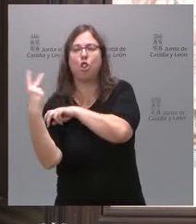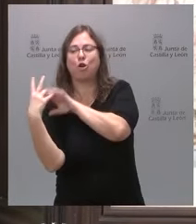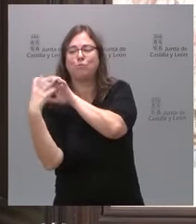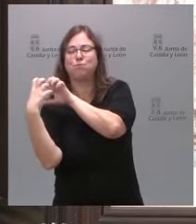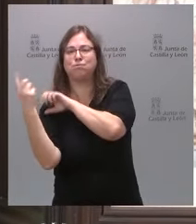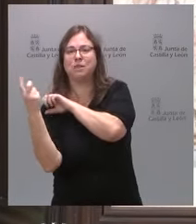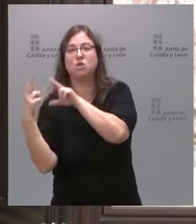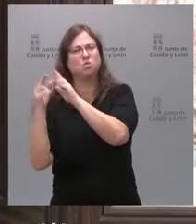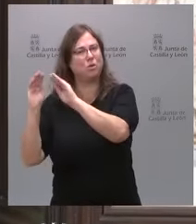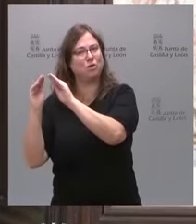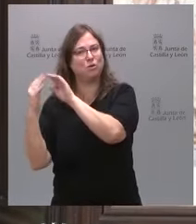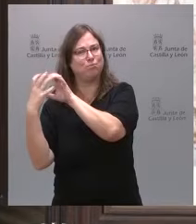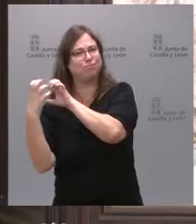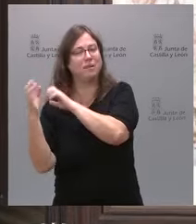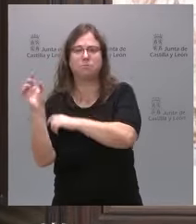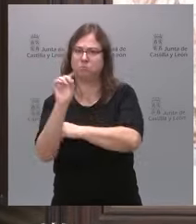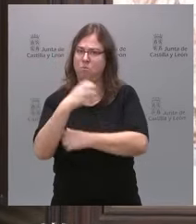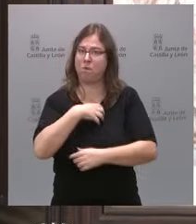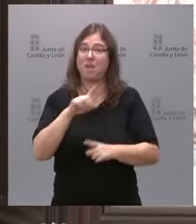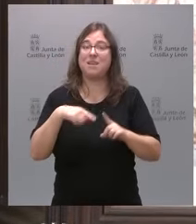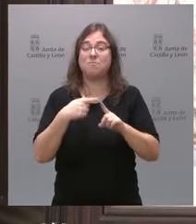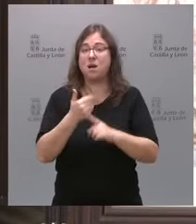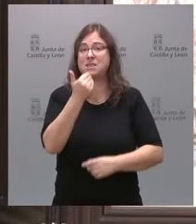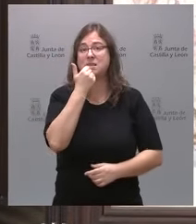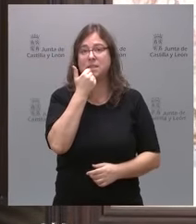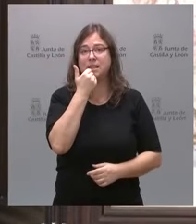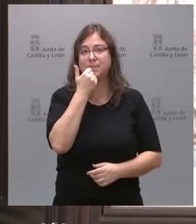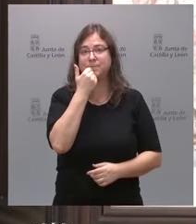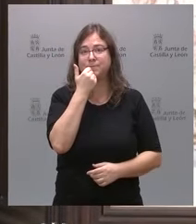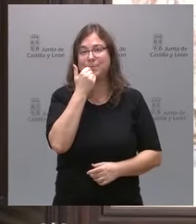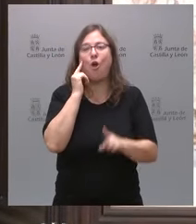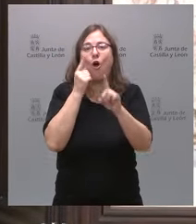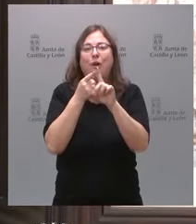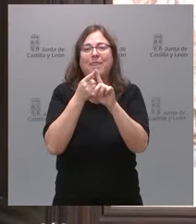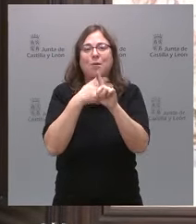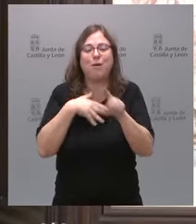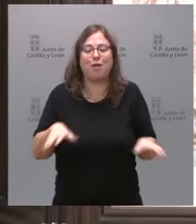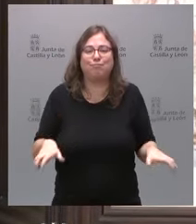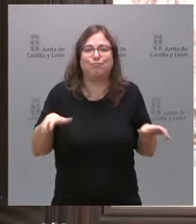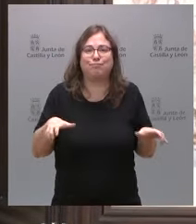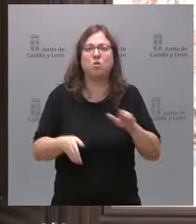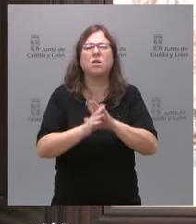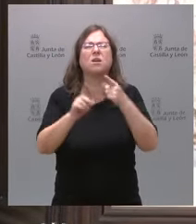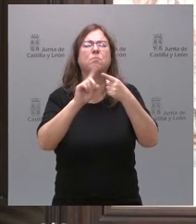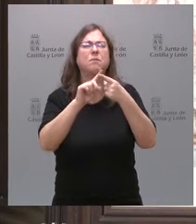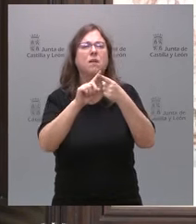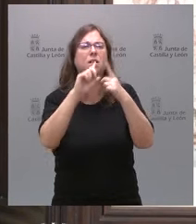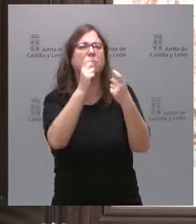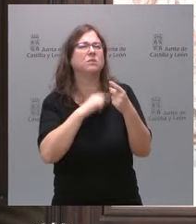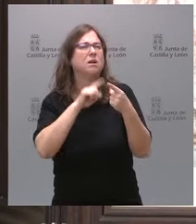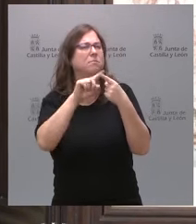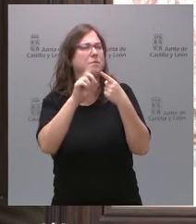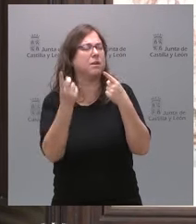con los socios de Sánchez y mucho menos para mantener el sillón. Y la primera cuestión era sobre la…